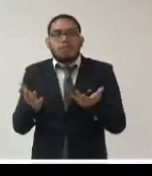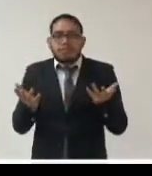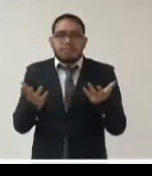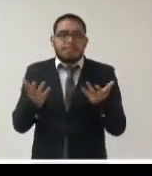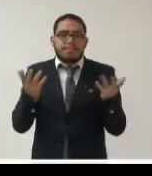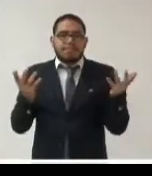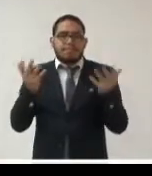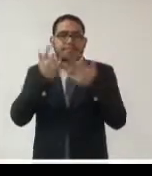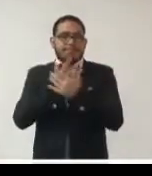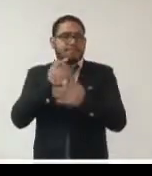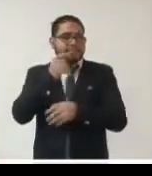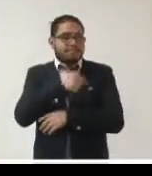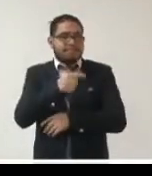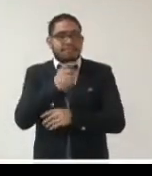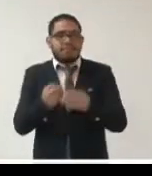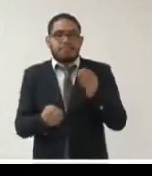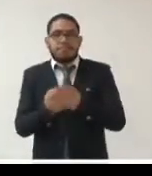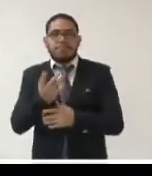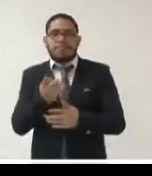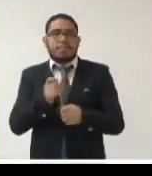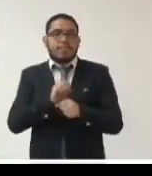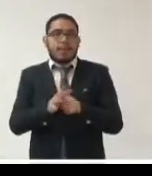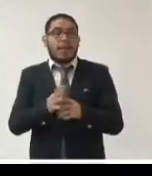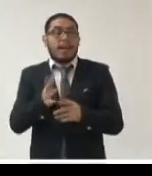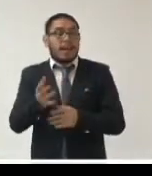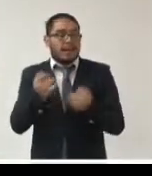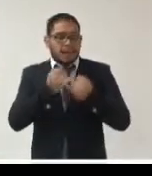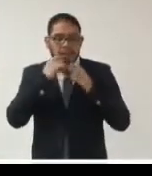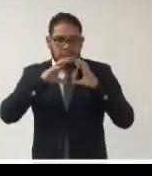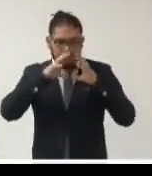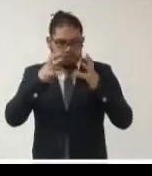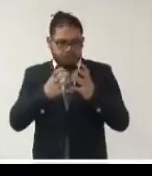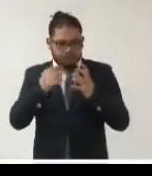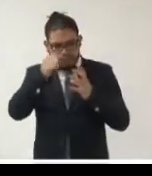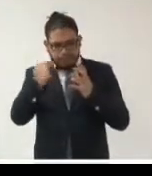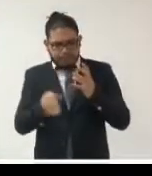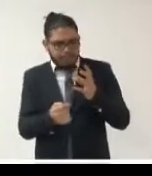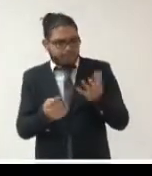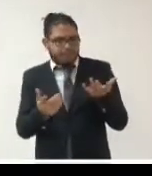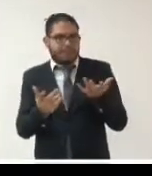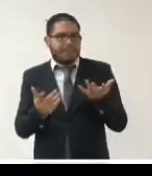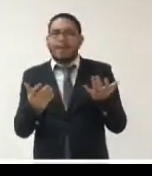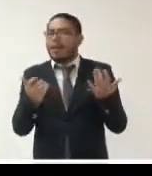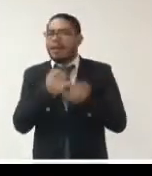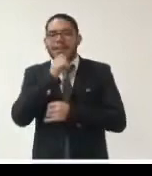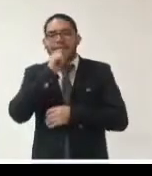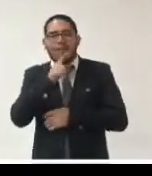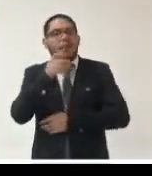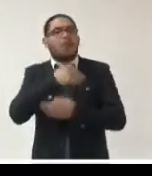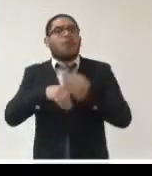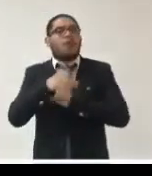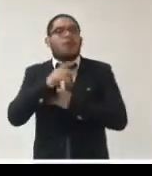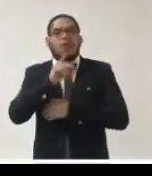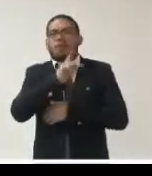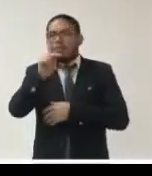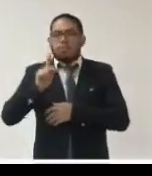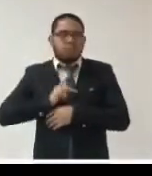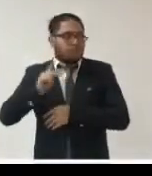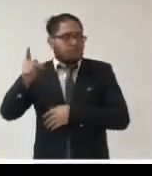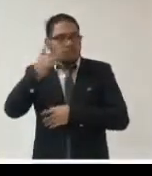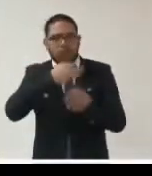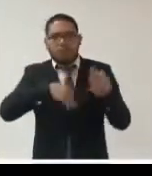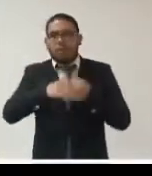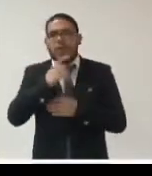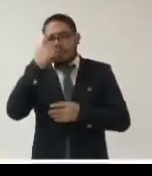esta situación en el mundo tampoco entonces creo que hoy podemos ir dejando esa historia para saber reaccionar más